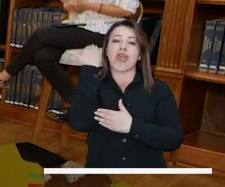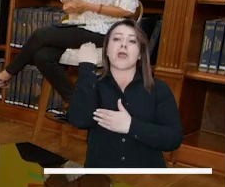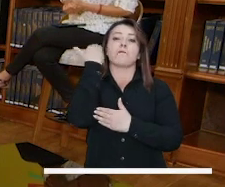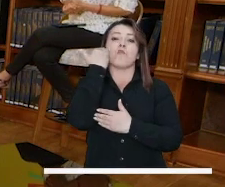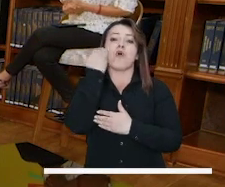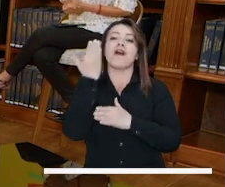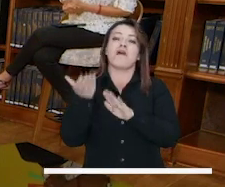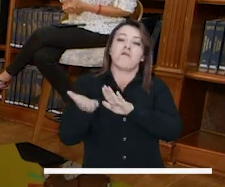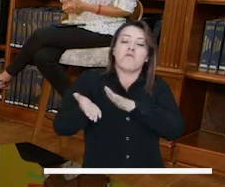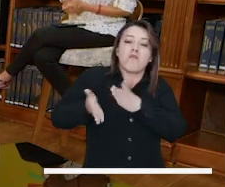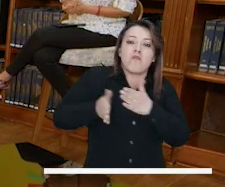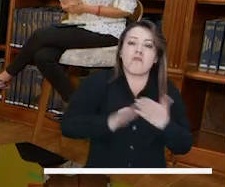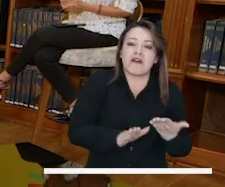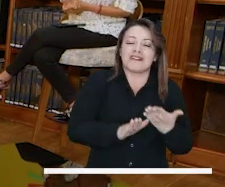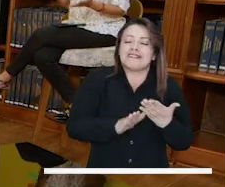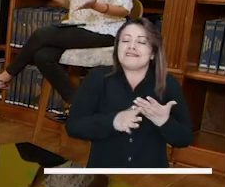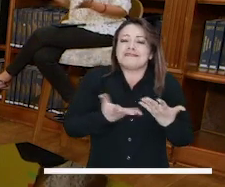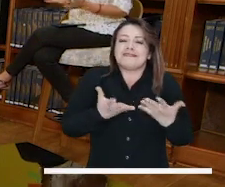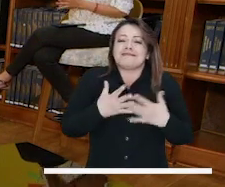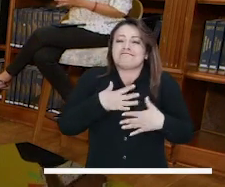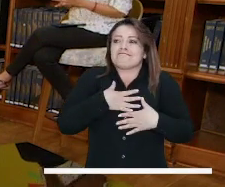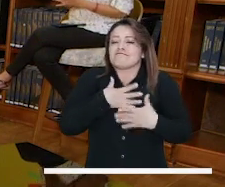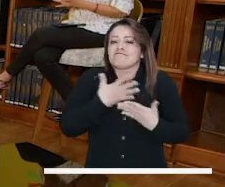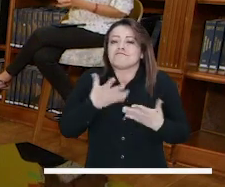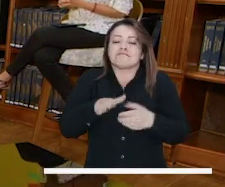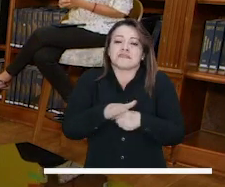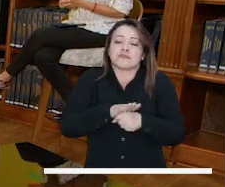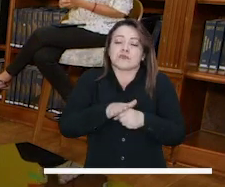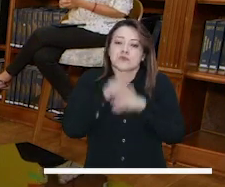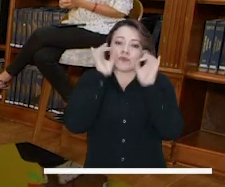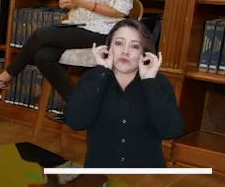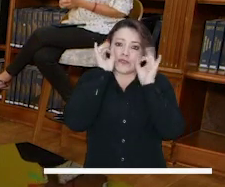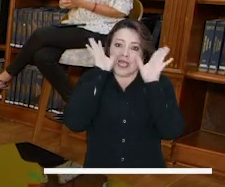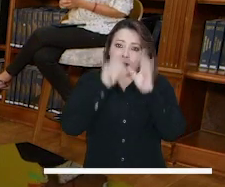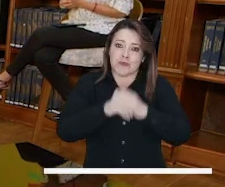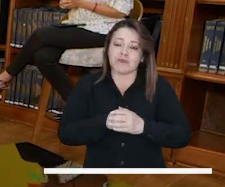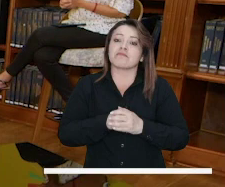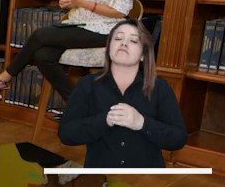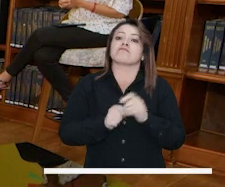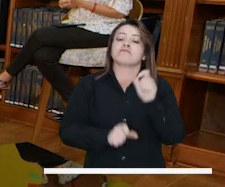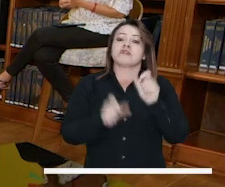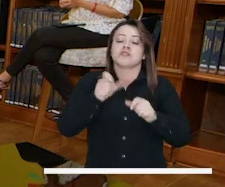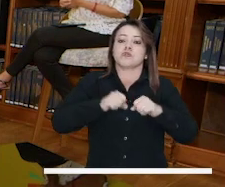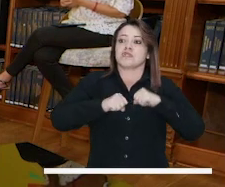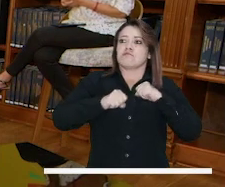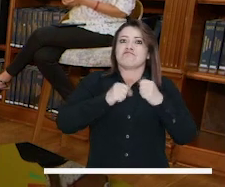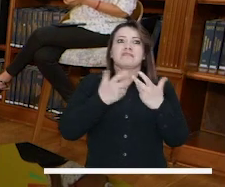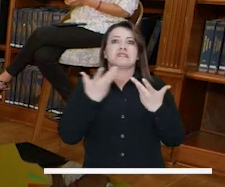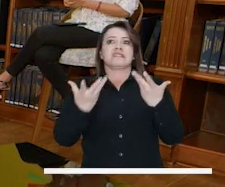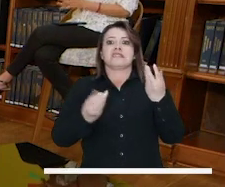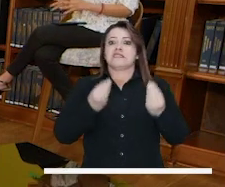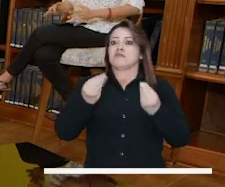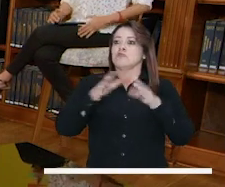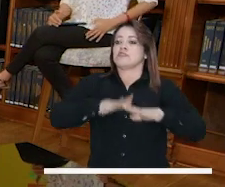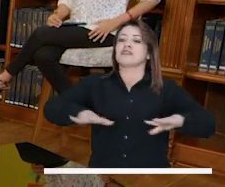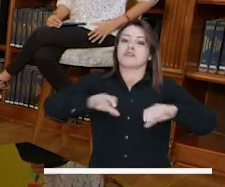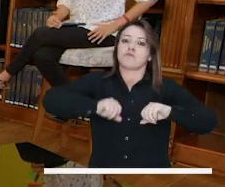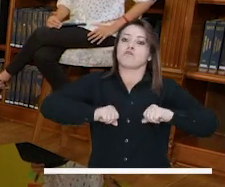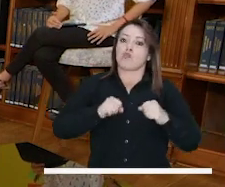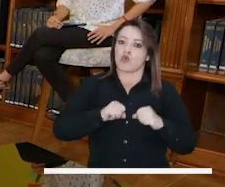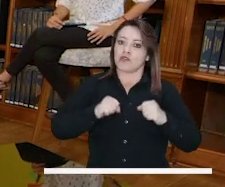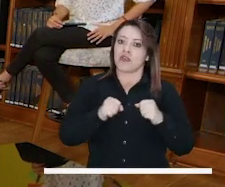Feminicidio, un tema que sabemos ha sido mucho más visible últimamente, pero que enciende las